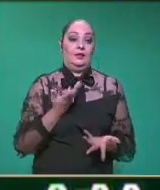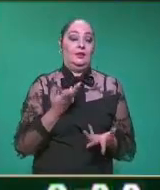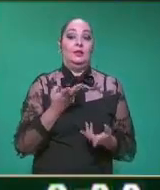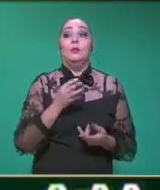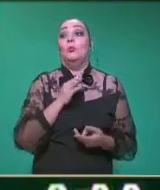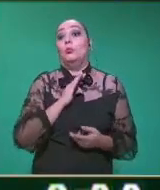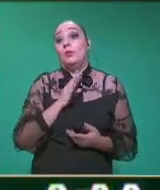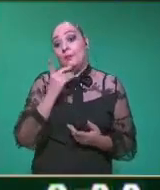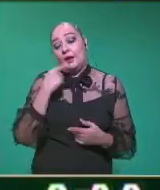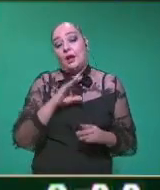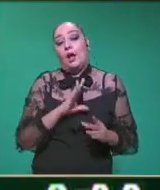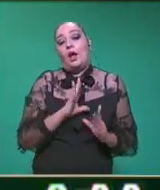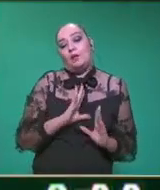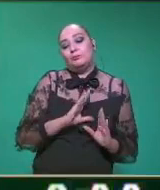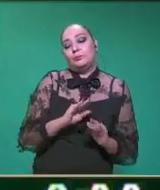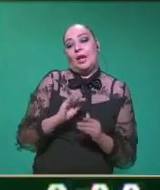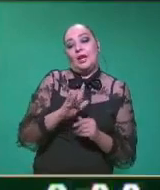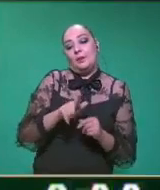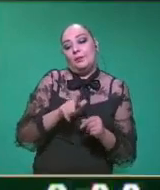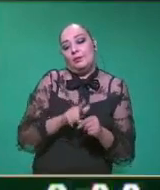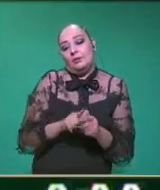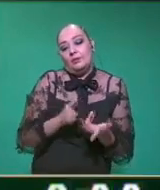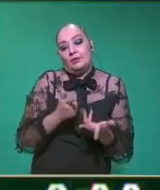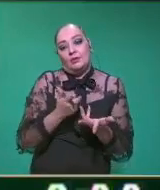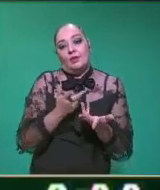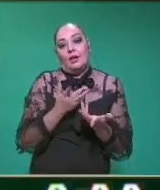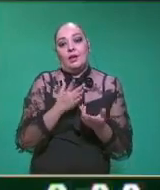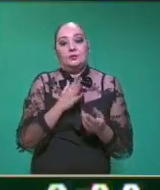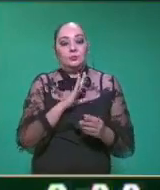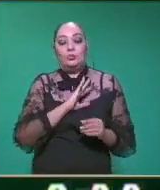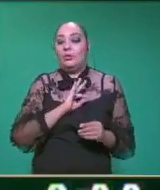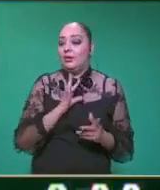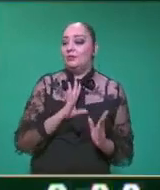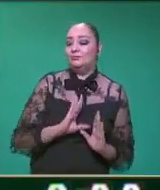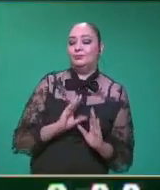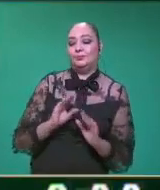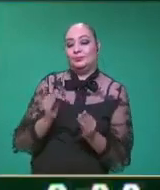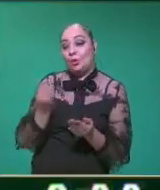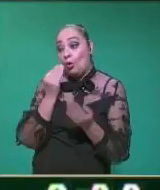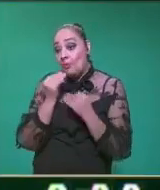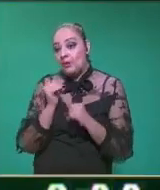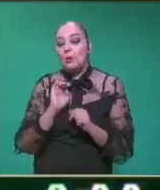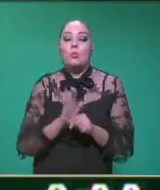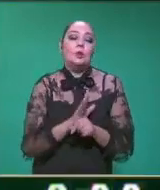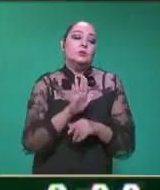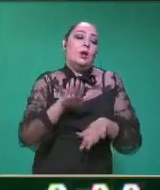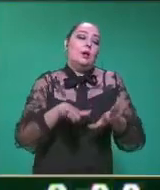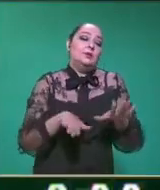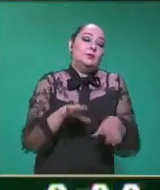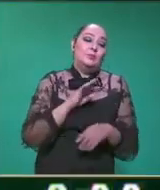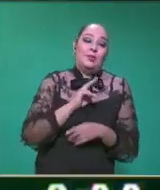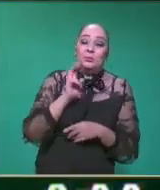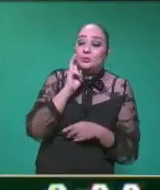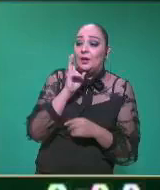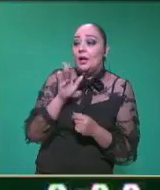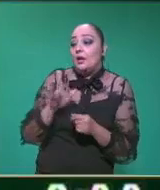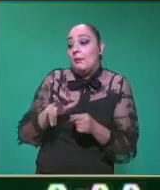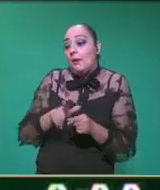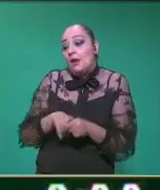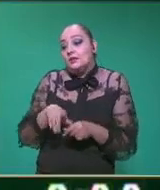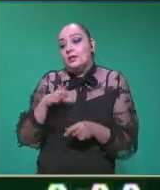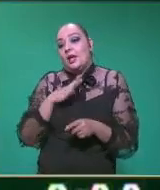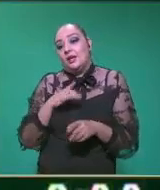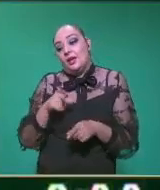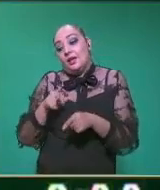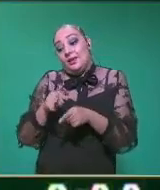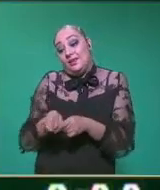disponibles para amamantar, por eso es normal que a veces podamos ver algunas crías tiradas en el suelo o que nos encontremos en periodos